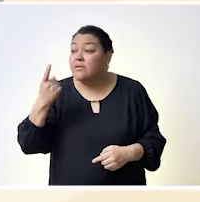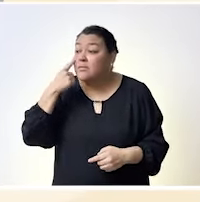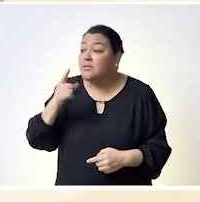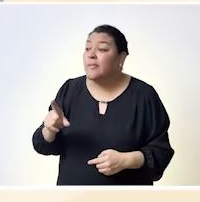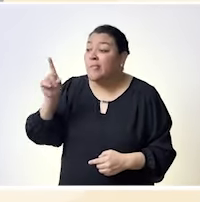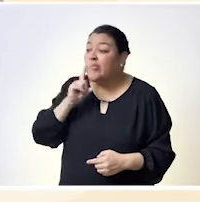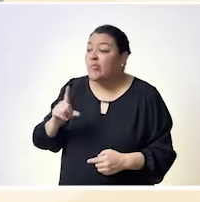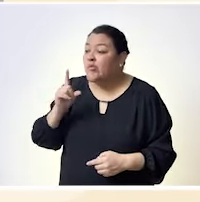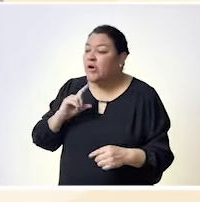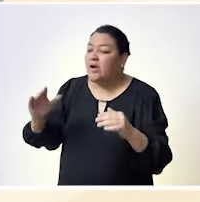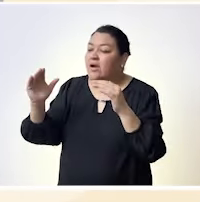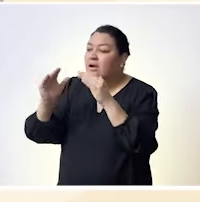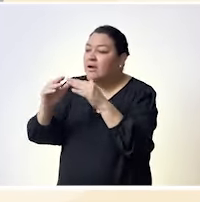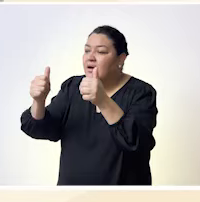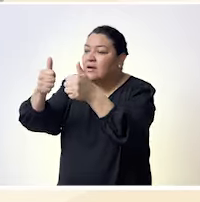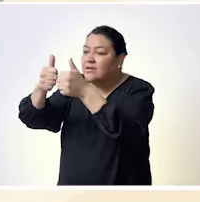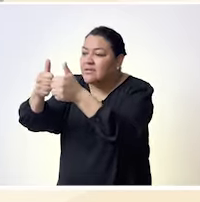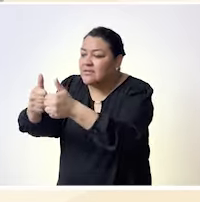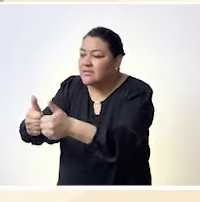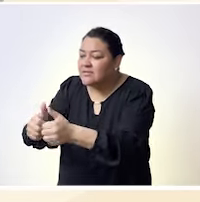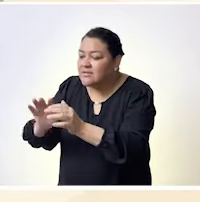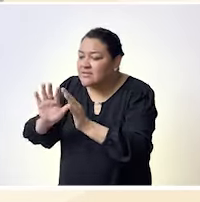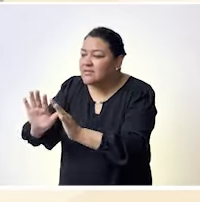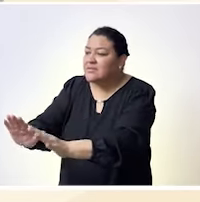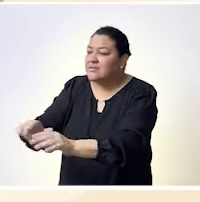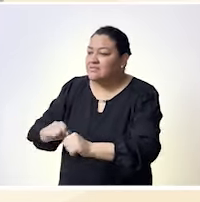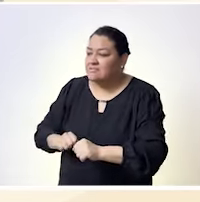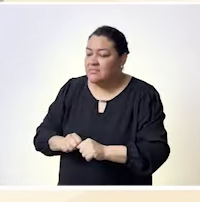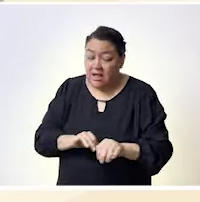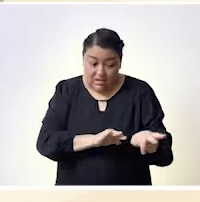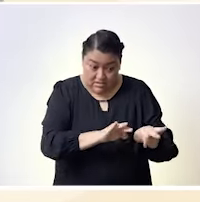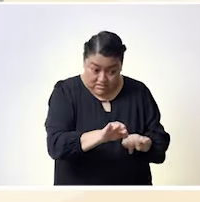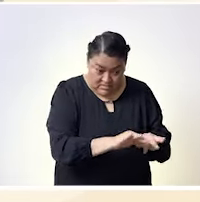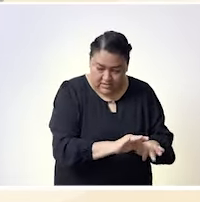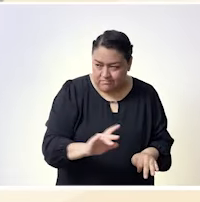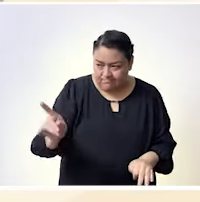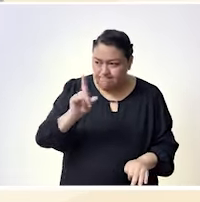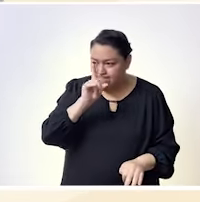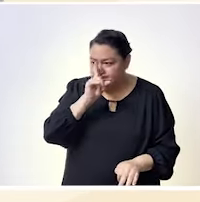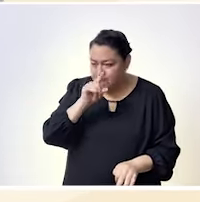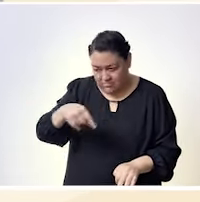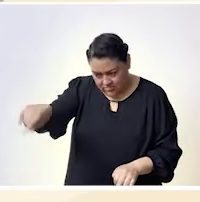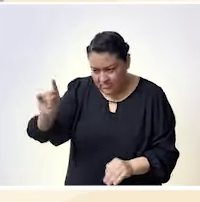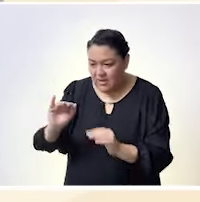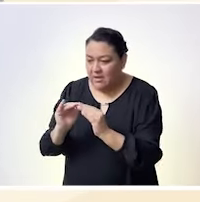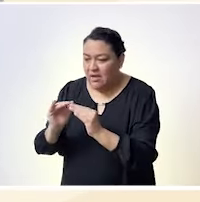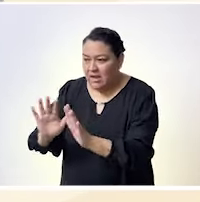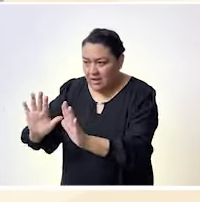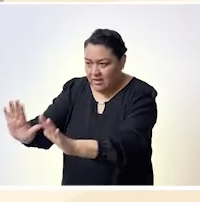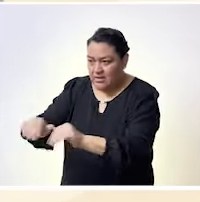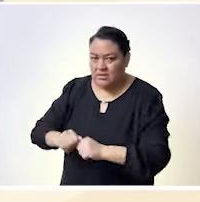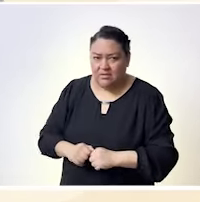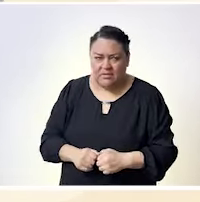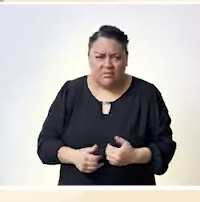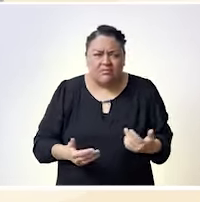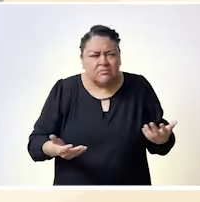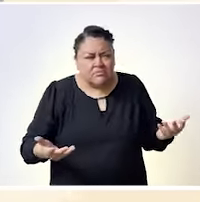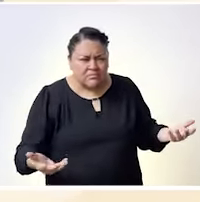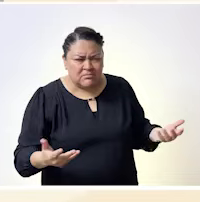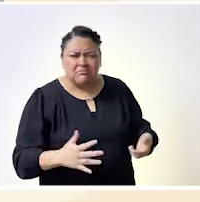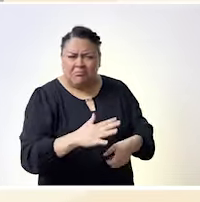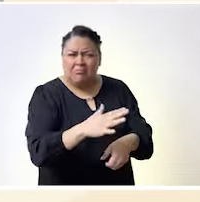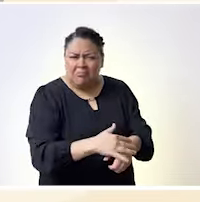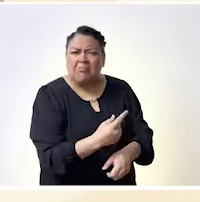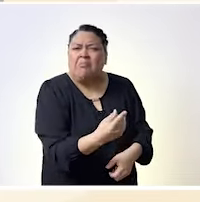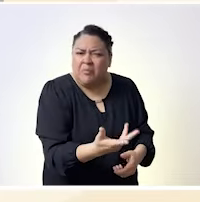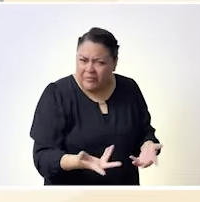se están desarrollando en diferentes espacios pero seguimos siendo mujeres y tenemos todo el derecho y todas las